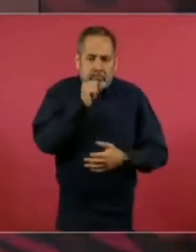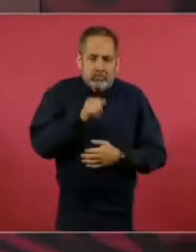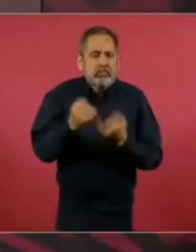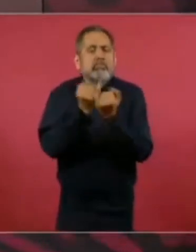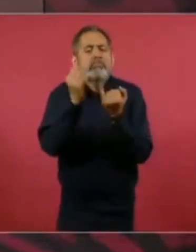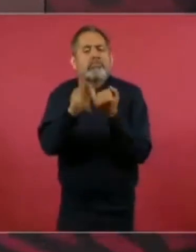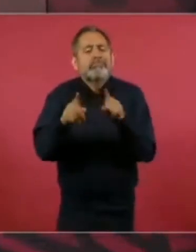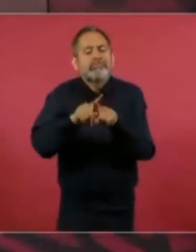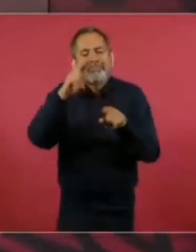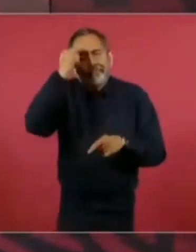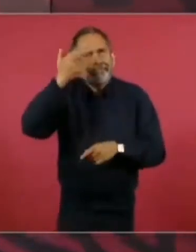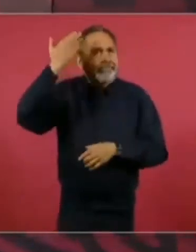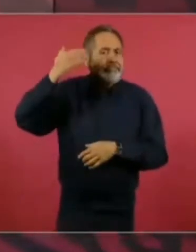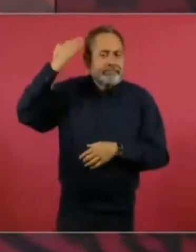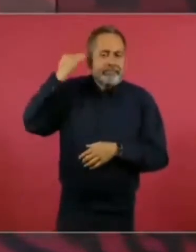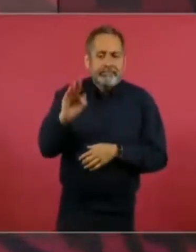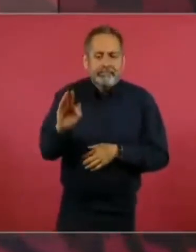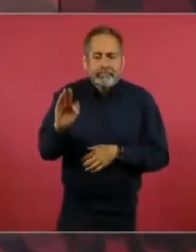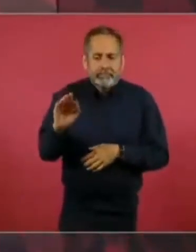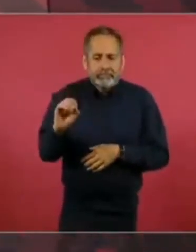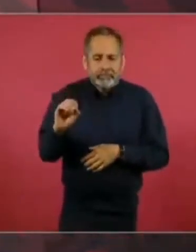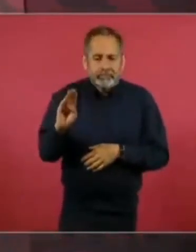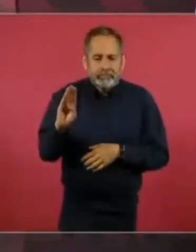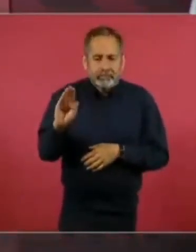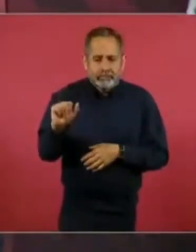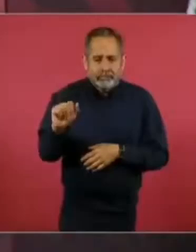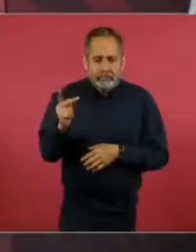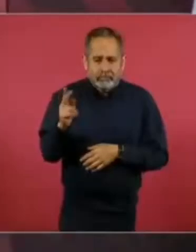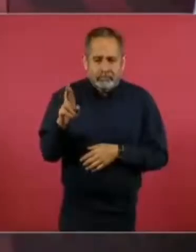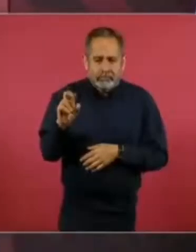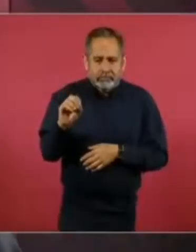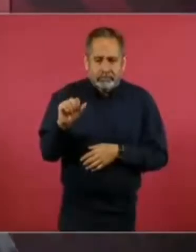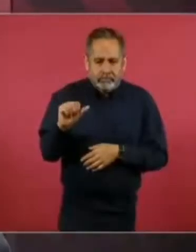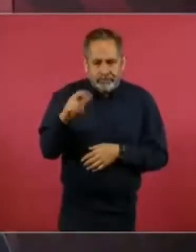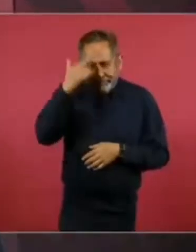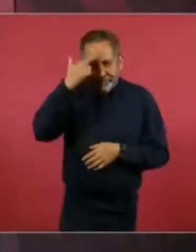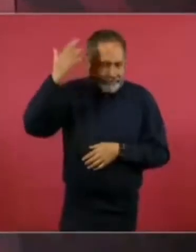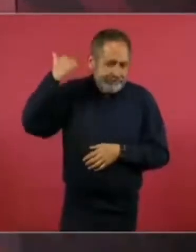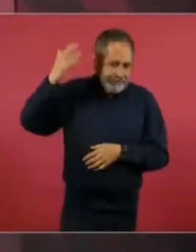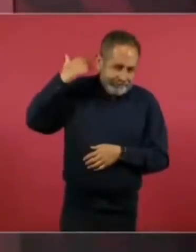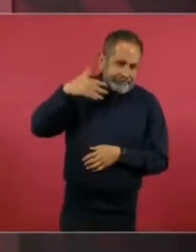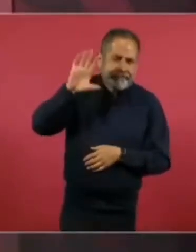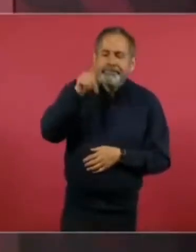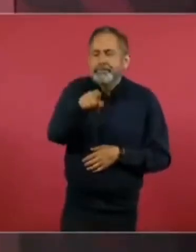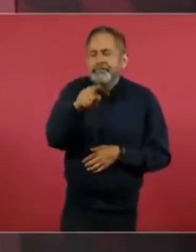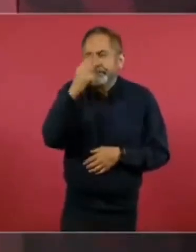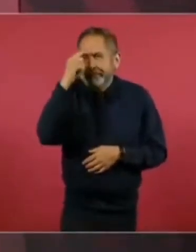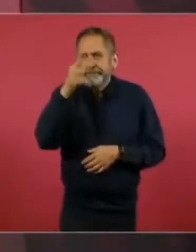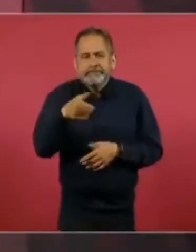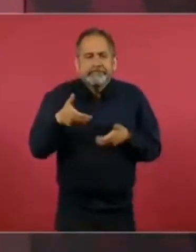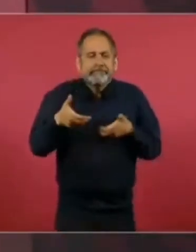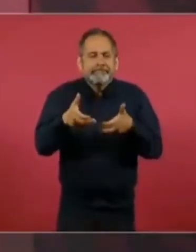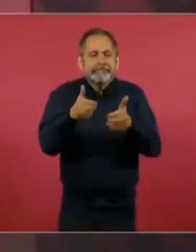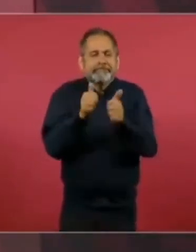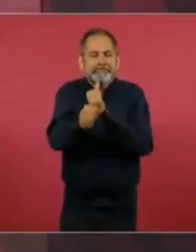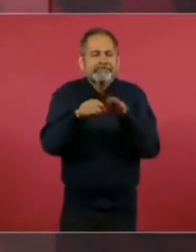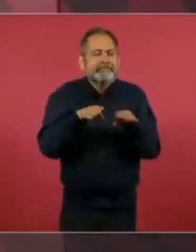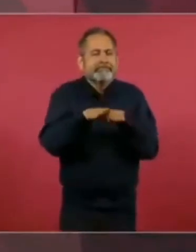rescataron la carretera de